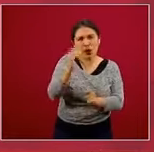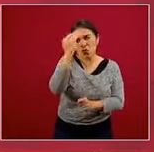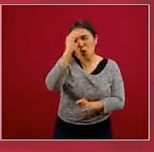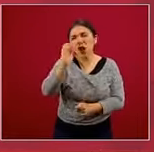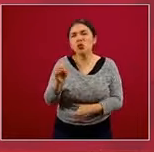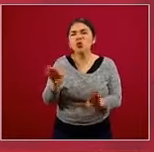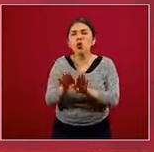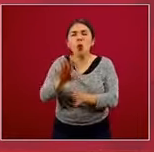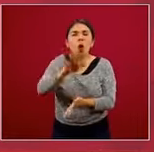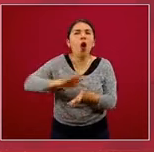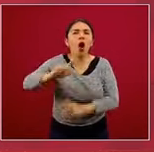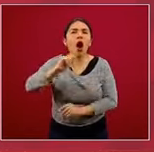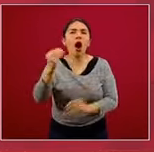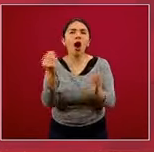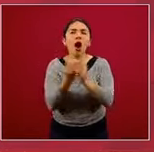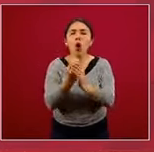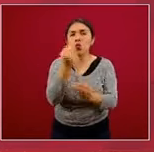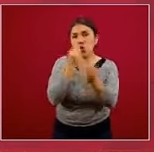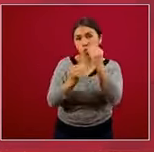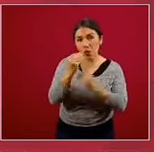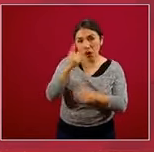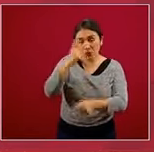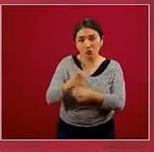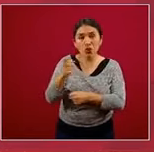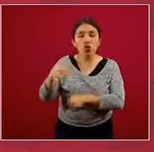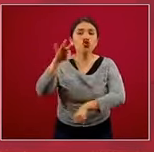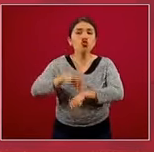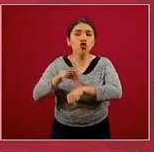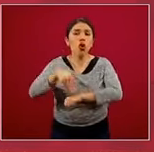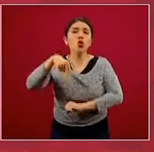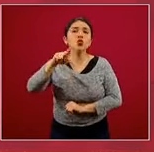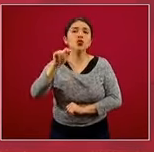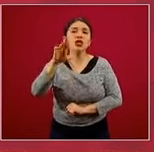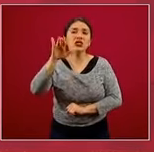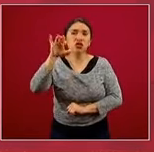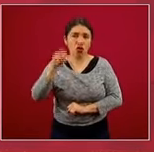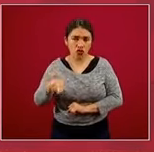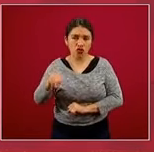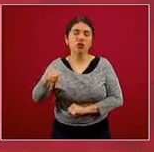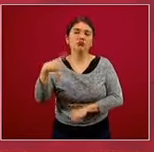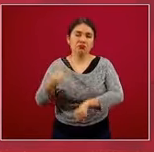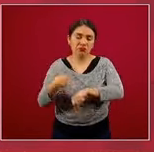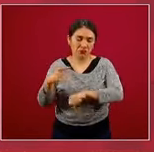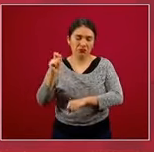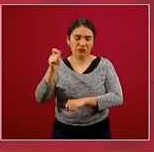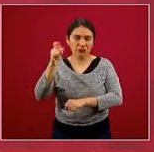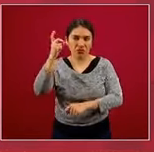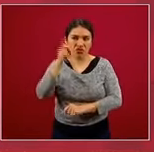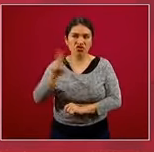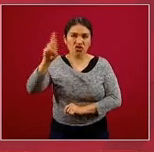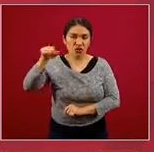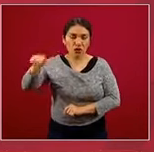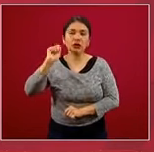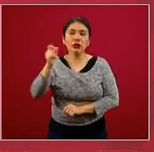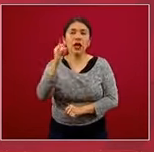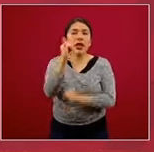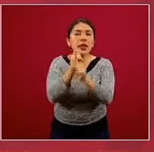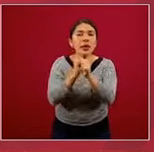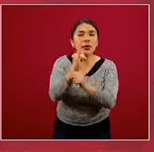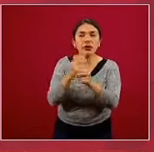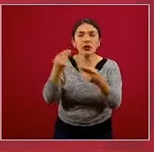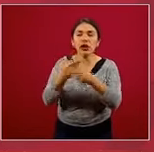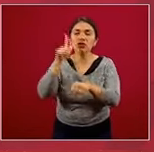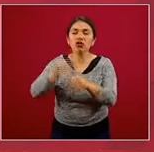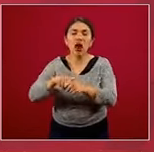de la nutrición, él es doctor en nutrición, en epidemiología nutricional, y es un investigador nacional,